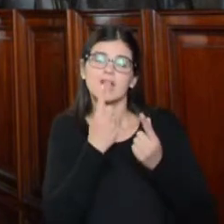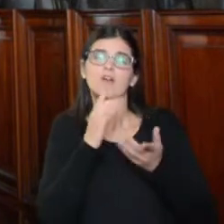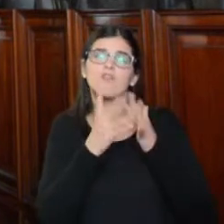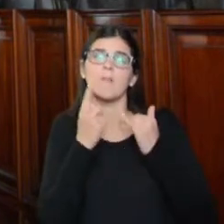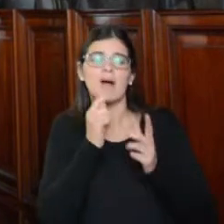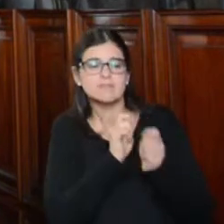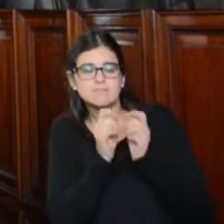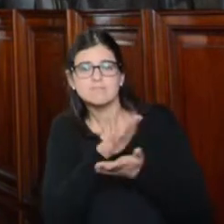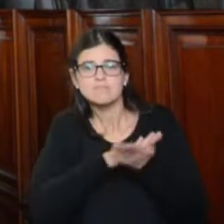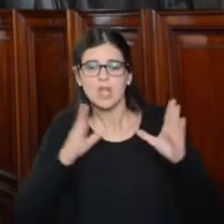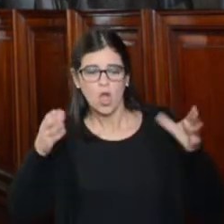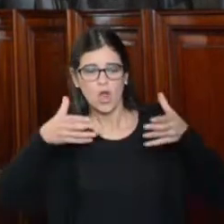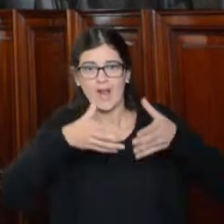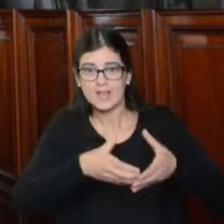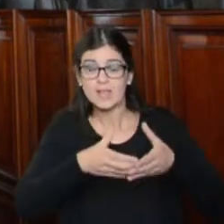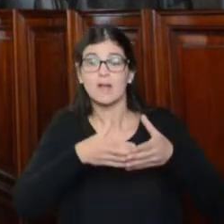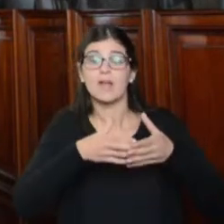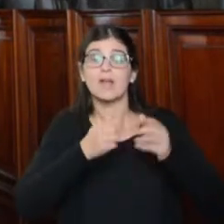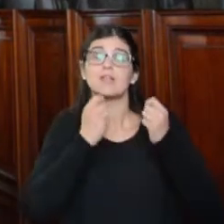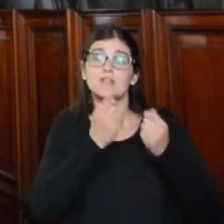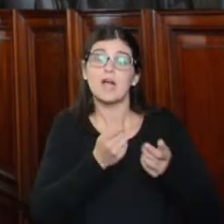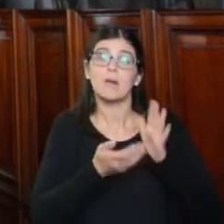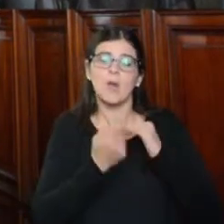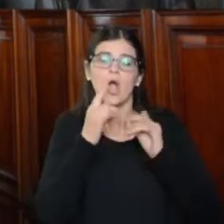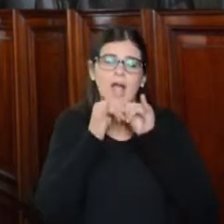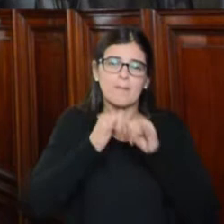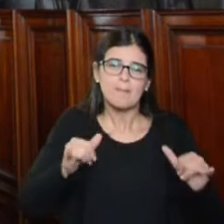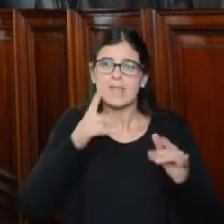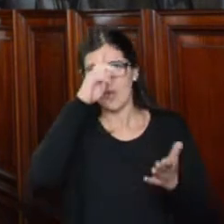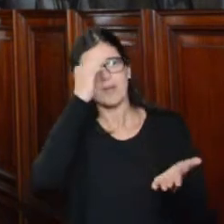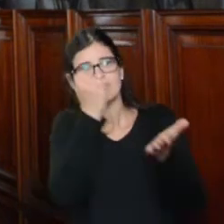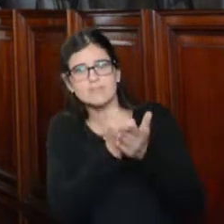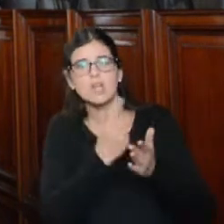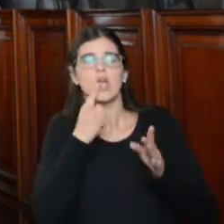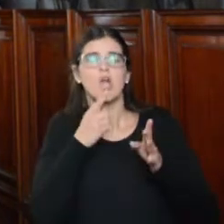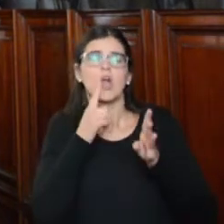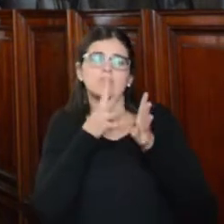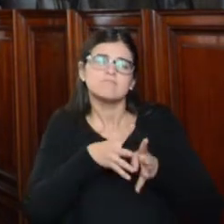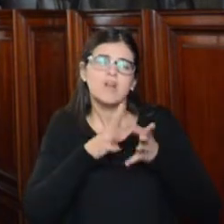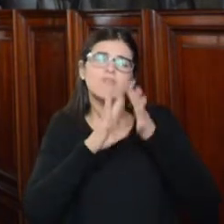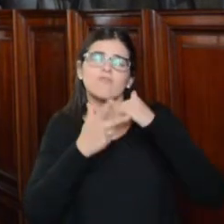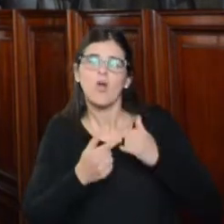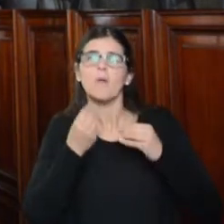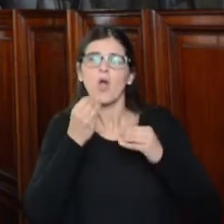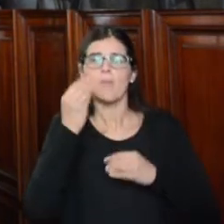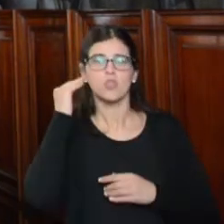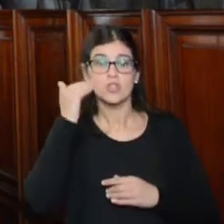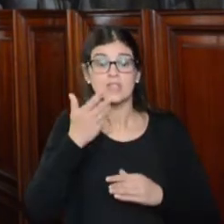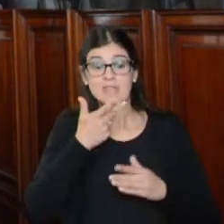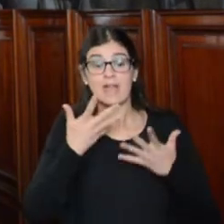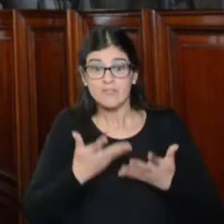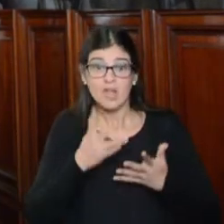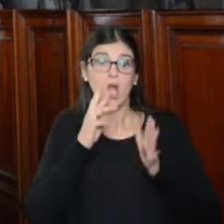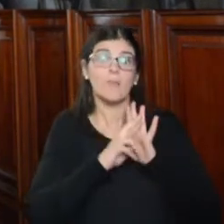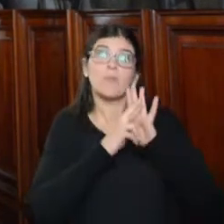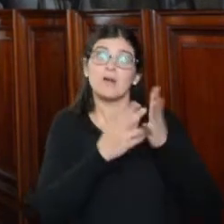negociación colectiva a nivel nacional y desplegaron una fuertísima campaña de estigmatización de la lucha docente y sus dirigentes, que intentó operar como